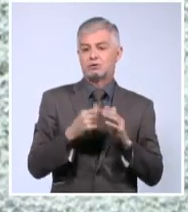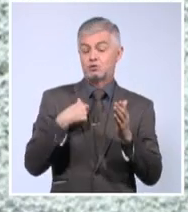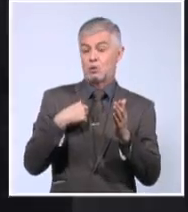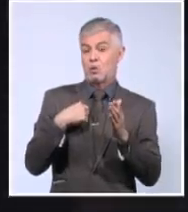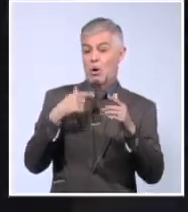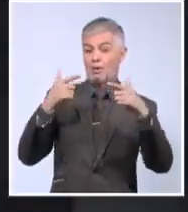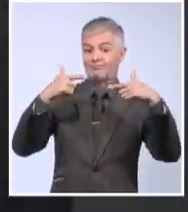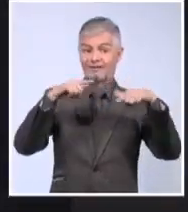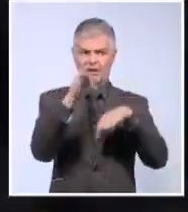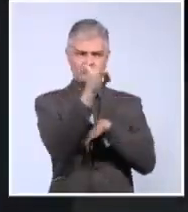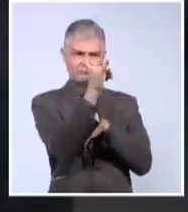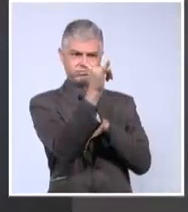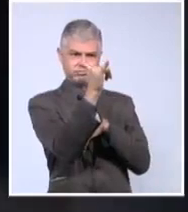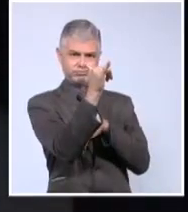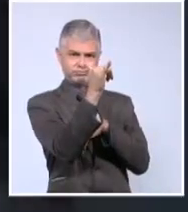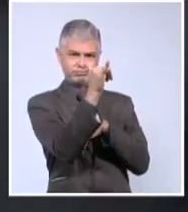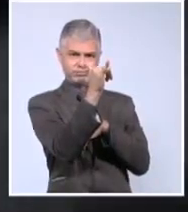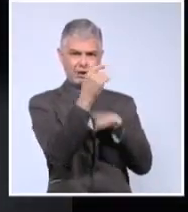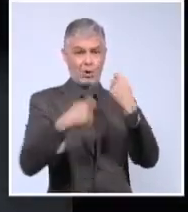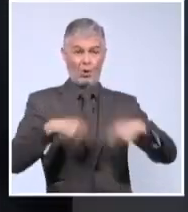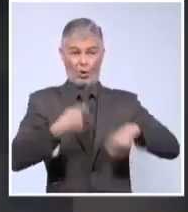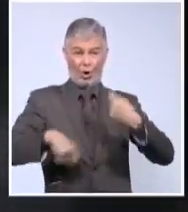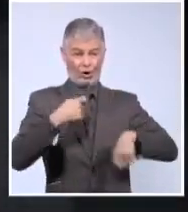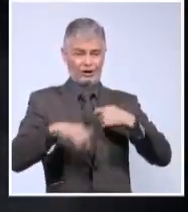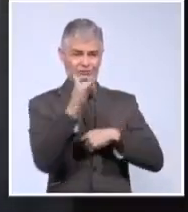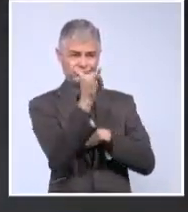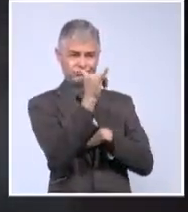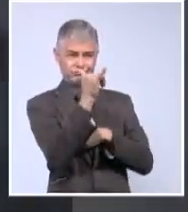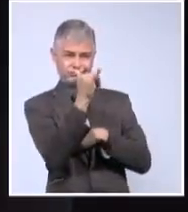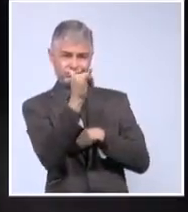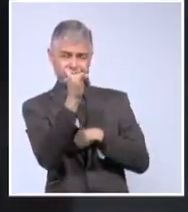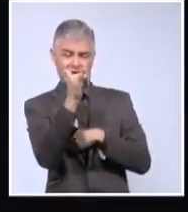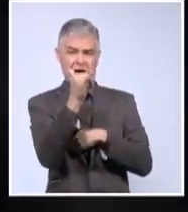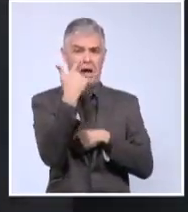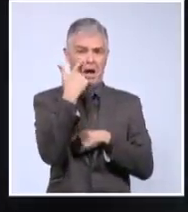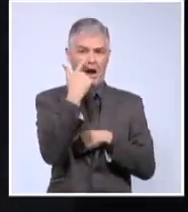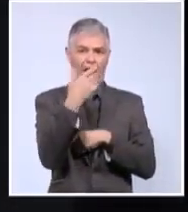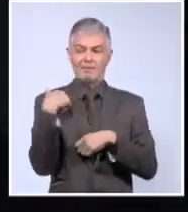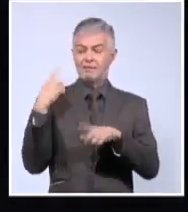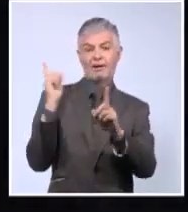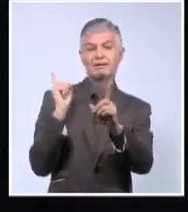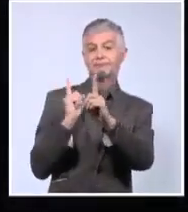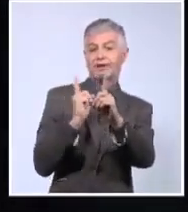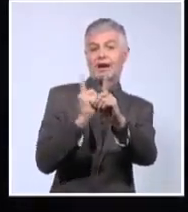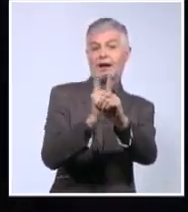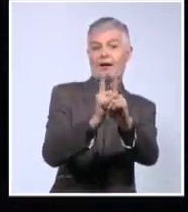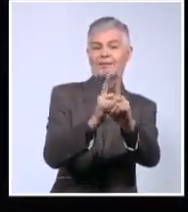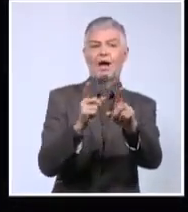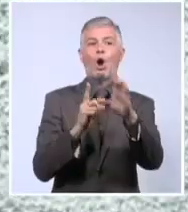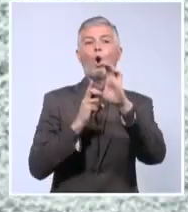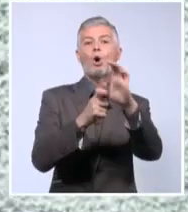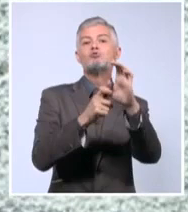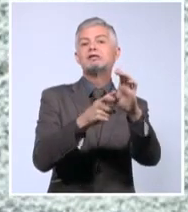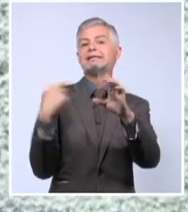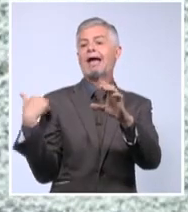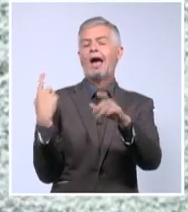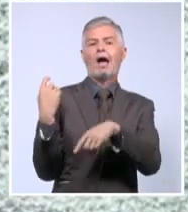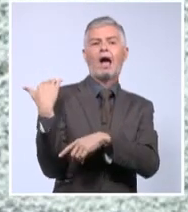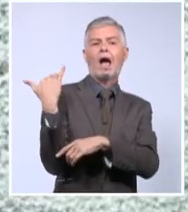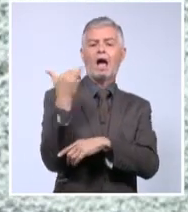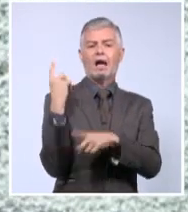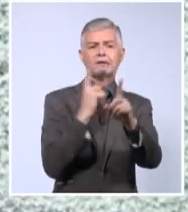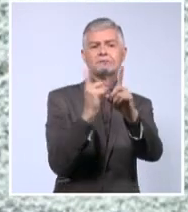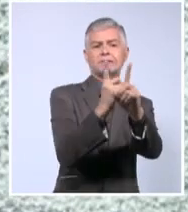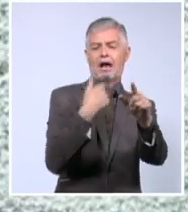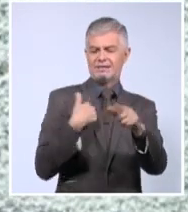video, donde salgo corriendo, haciéndole filmación de que sí, que me están cayendo atrás, estos comunistas me están cayendo atrás. Salgo